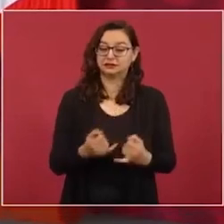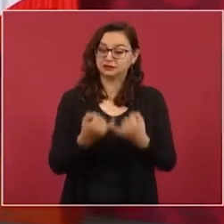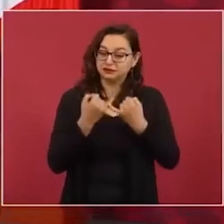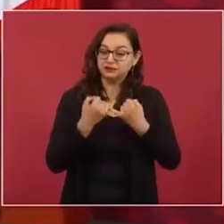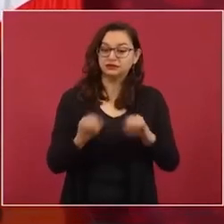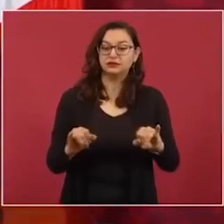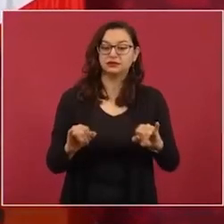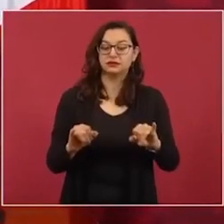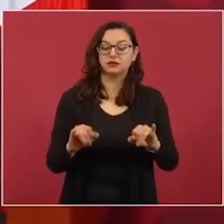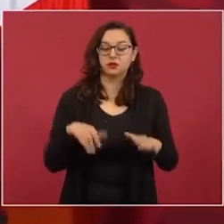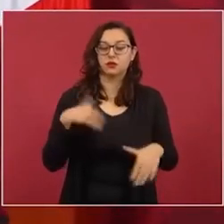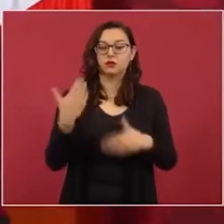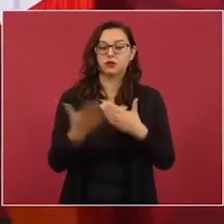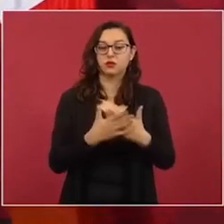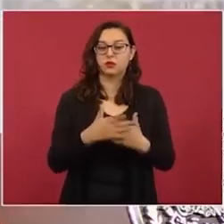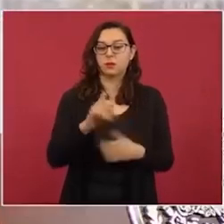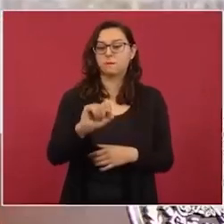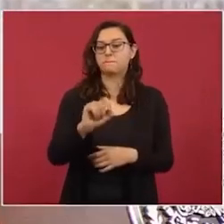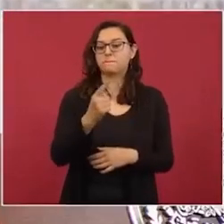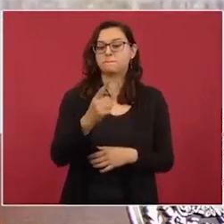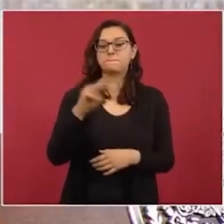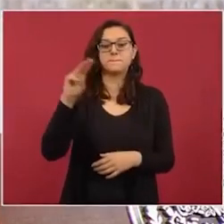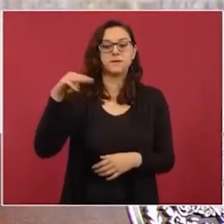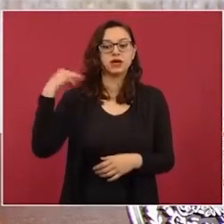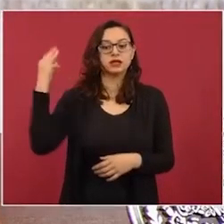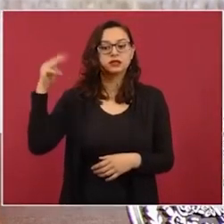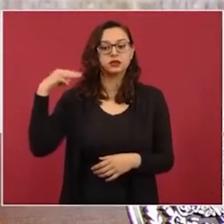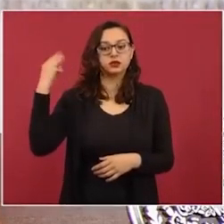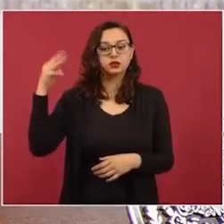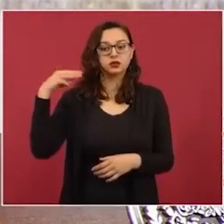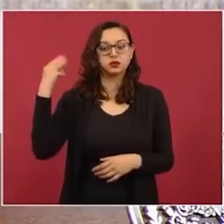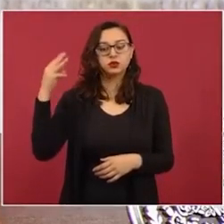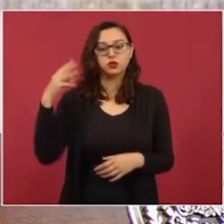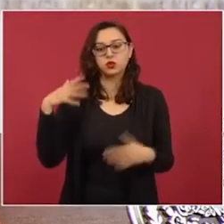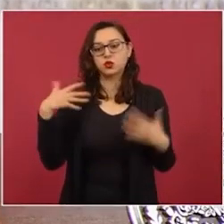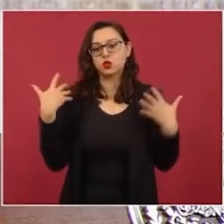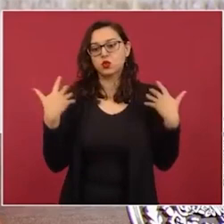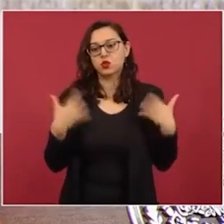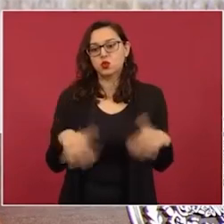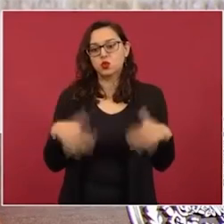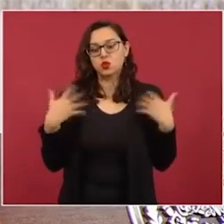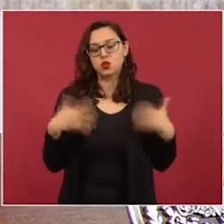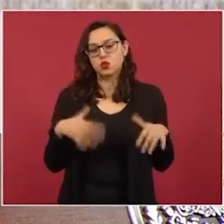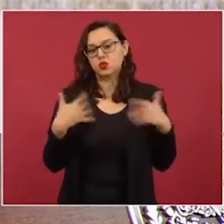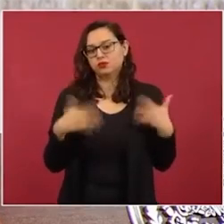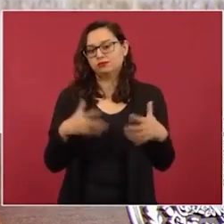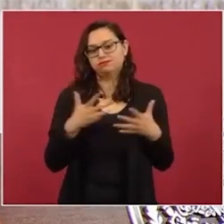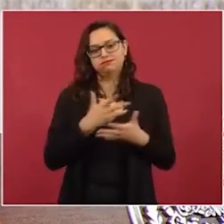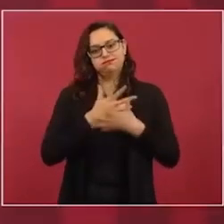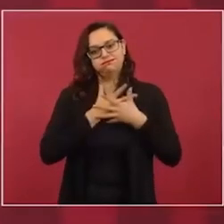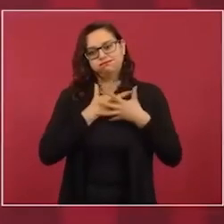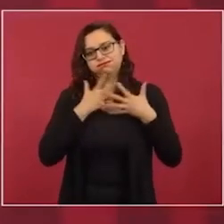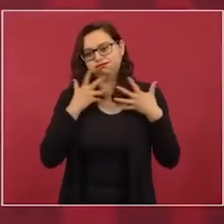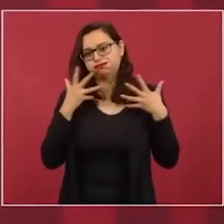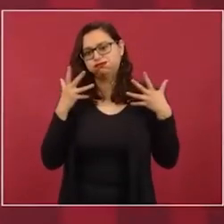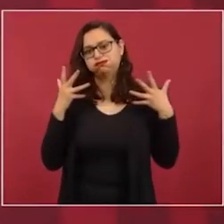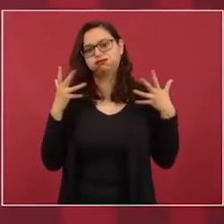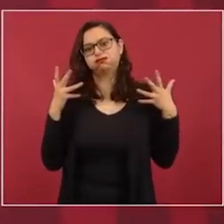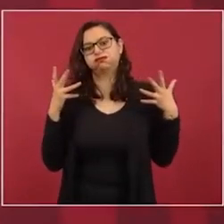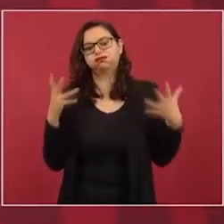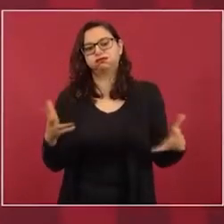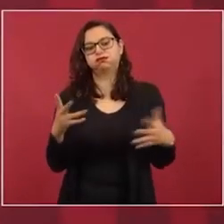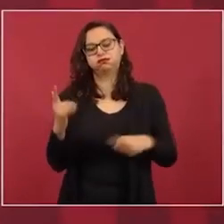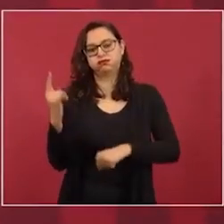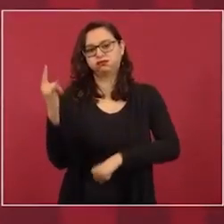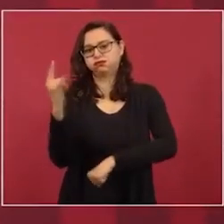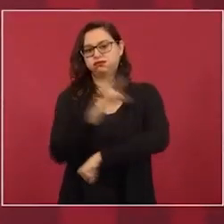el 21 de marzo, que es una gran obra, una magna